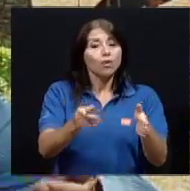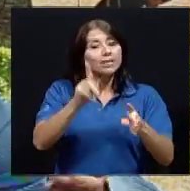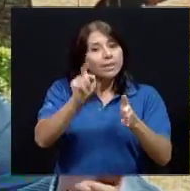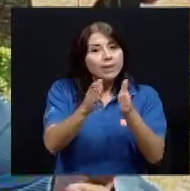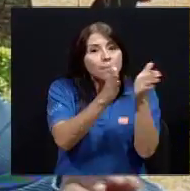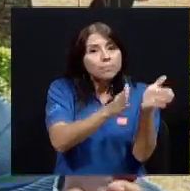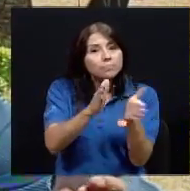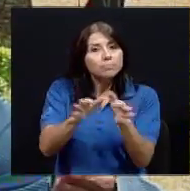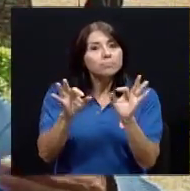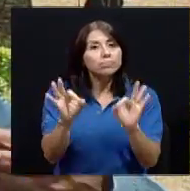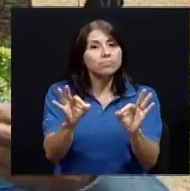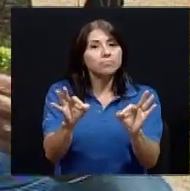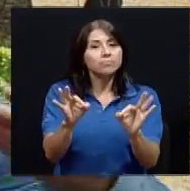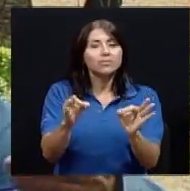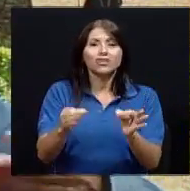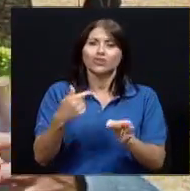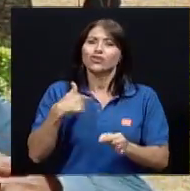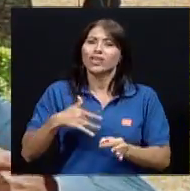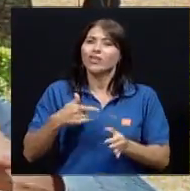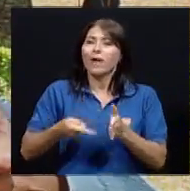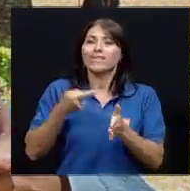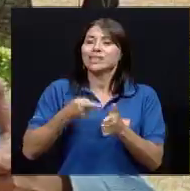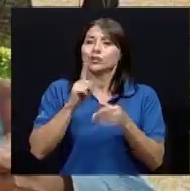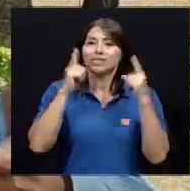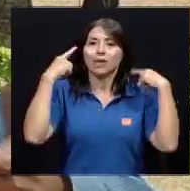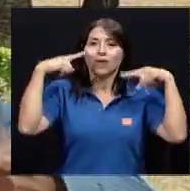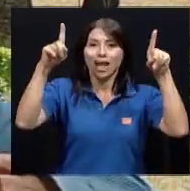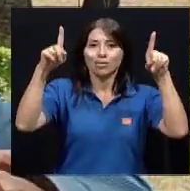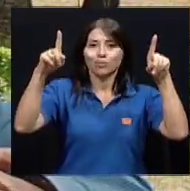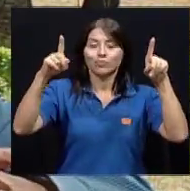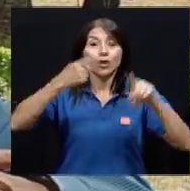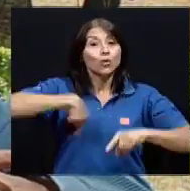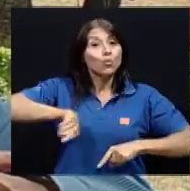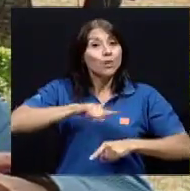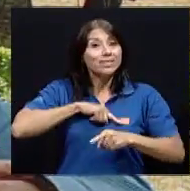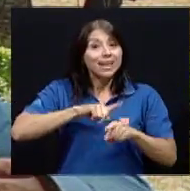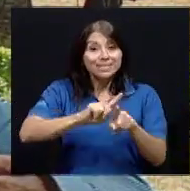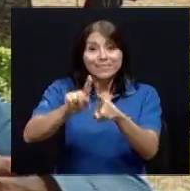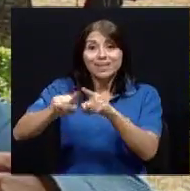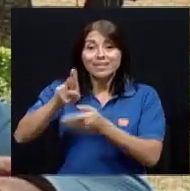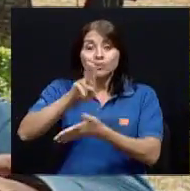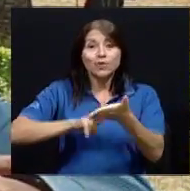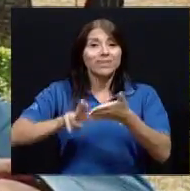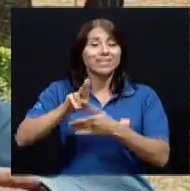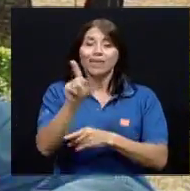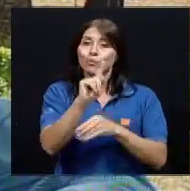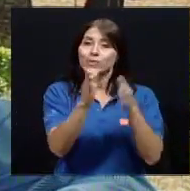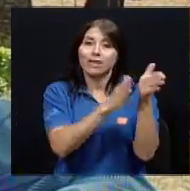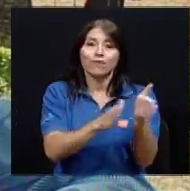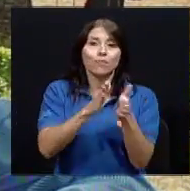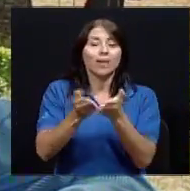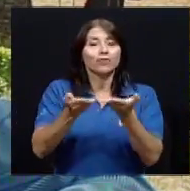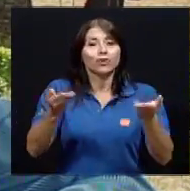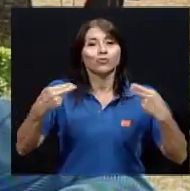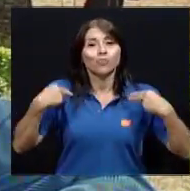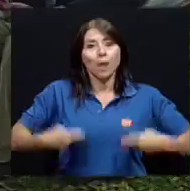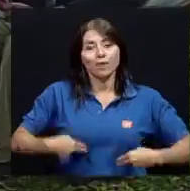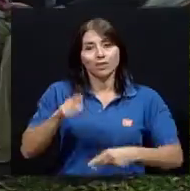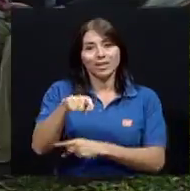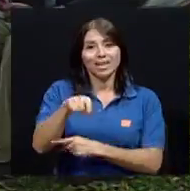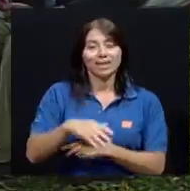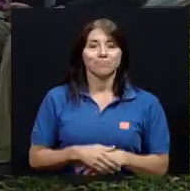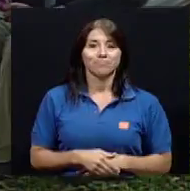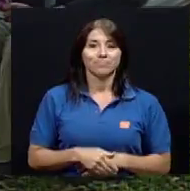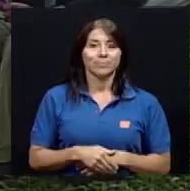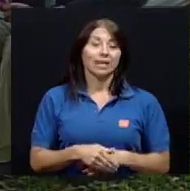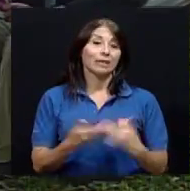que siento que muchas veces no se está logrando. En realidad, nuestras universidades no están formando el recurso humano que requieren. Don Mauricio, ha